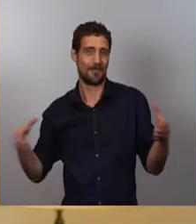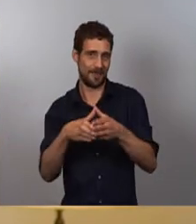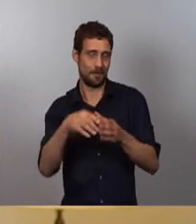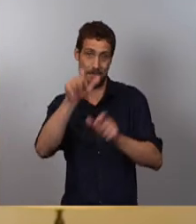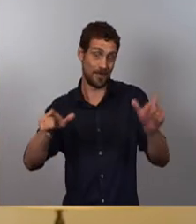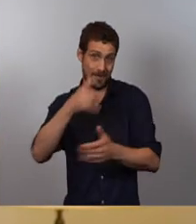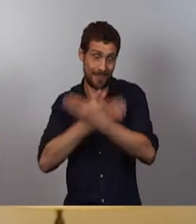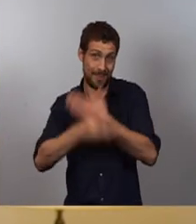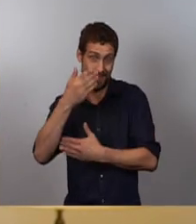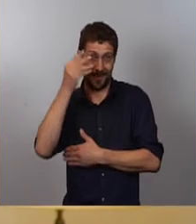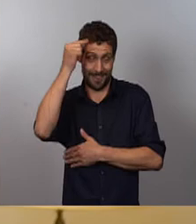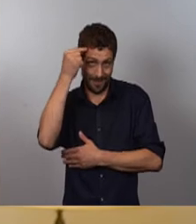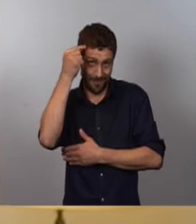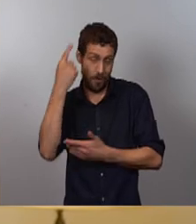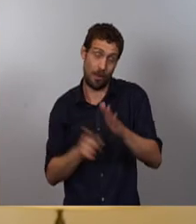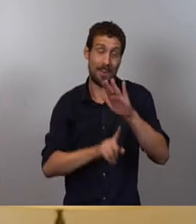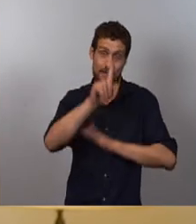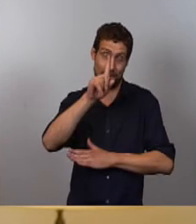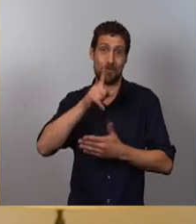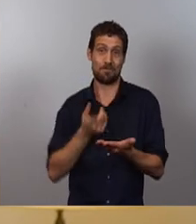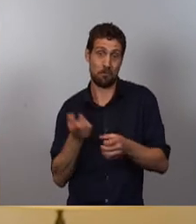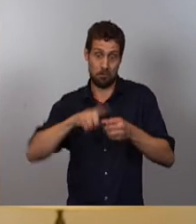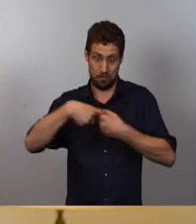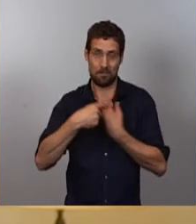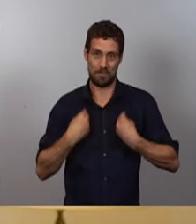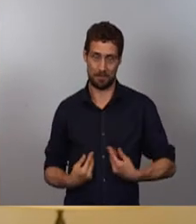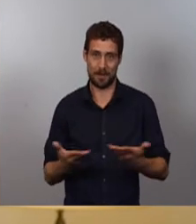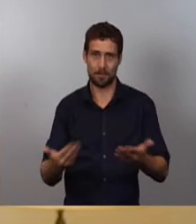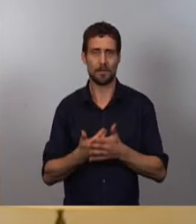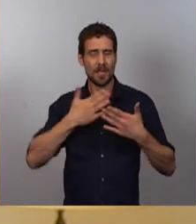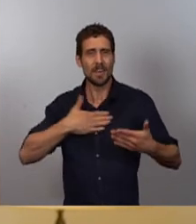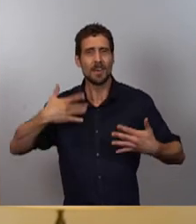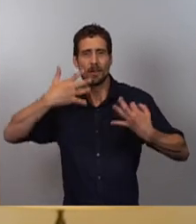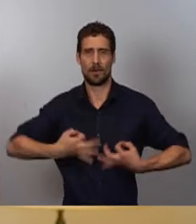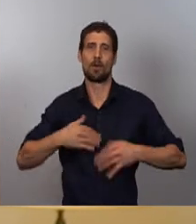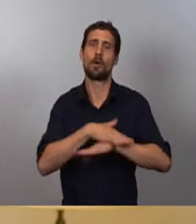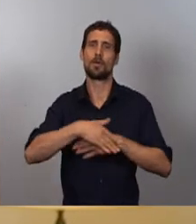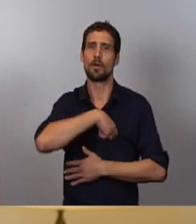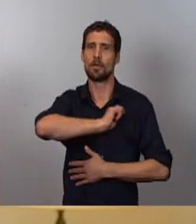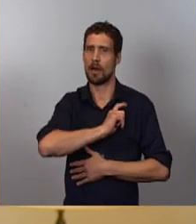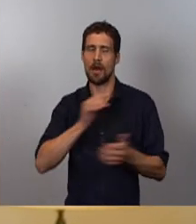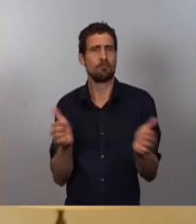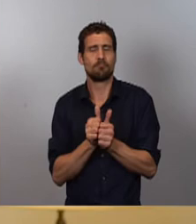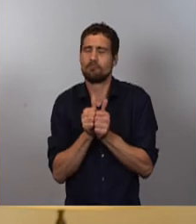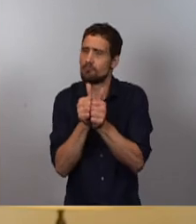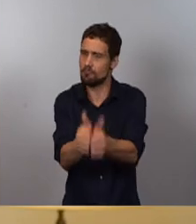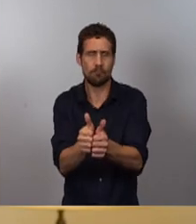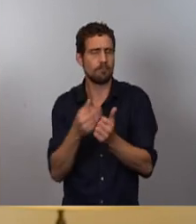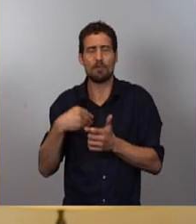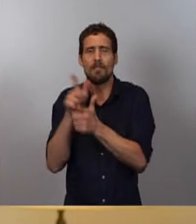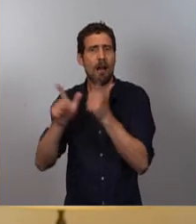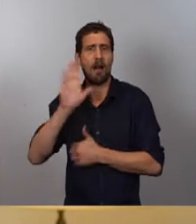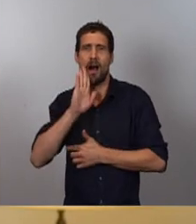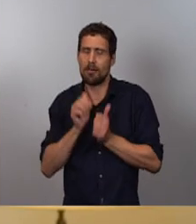personas con discapacidad intelectual y de crecimiento. Y quiero aseguraros que el Gobierno de España seguirá a vuestro lado en esta travesía,